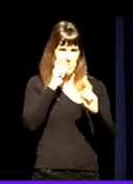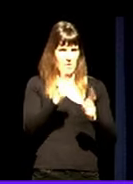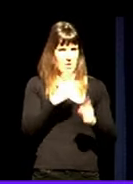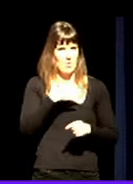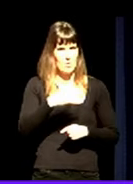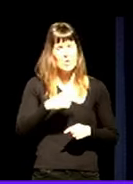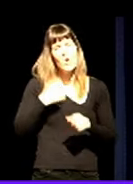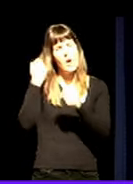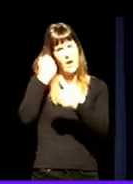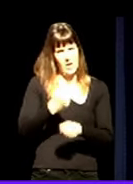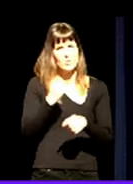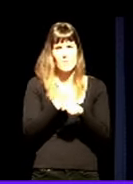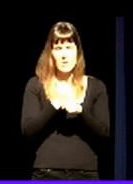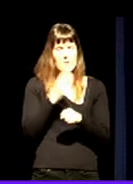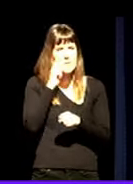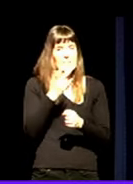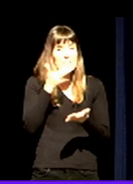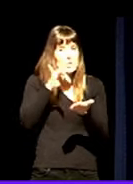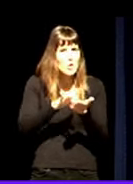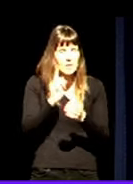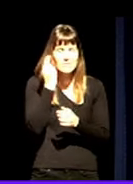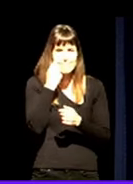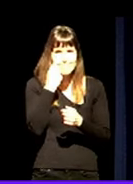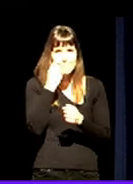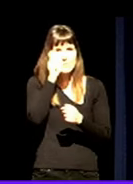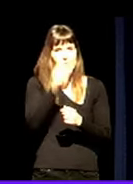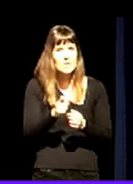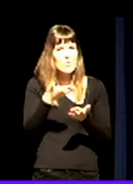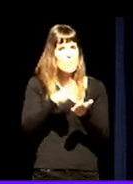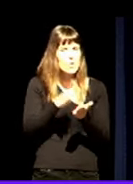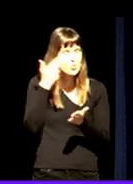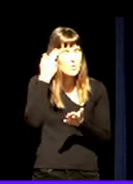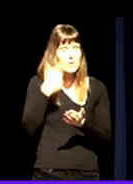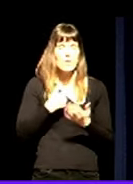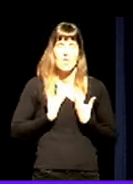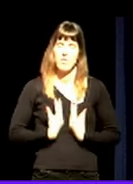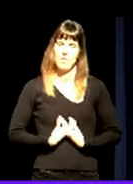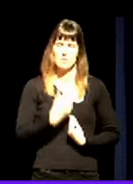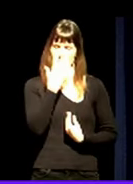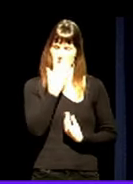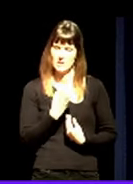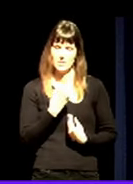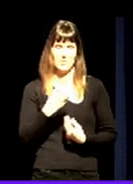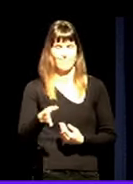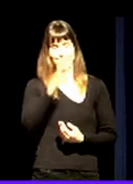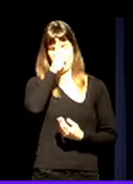trabajando en esto, y cada vez que soy conocedor de que una persona muere por suicidio me da más pena, me pongo más triste, me impacta mucho más.